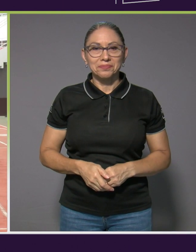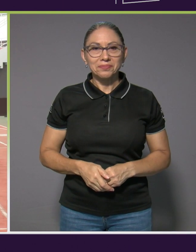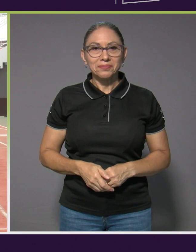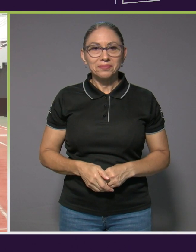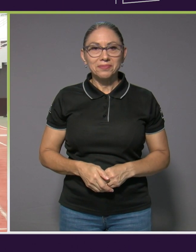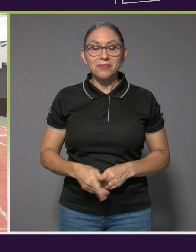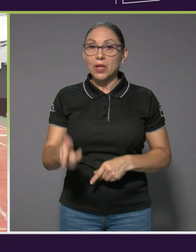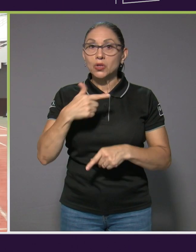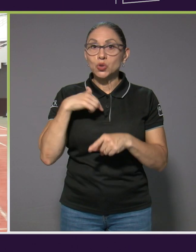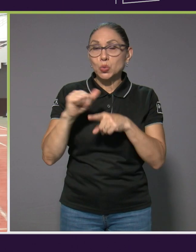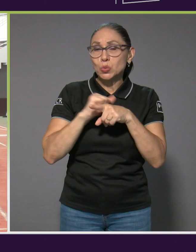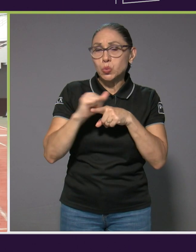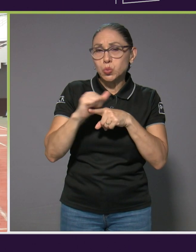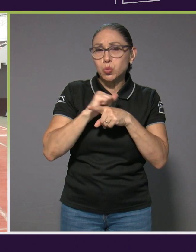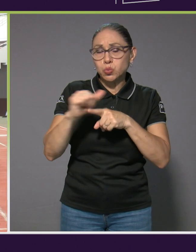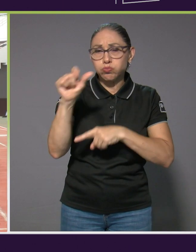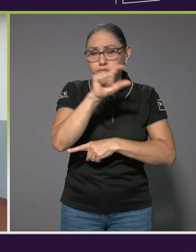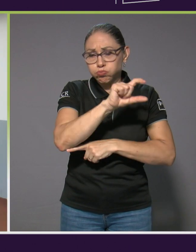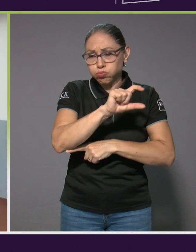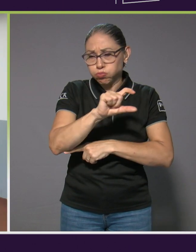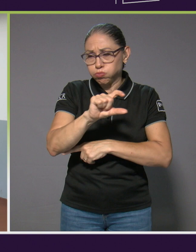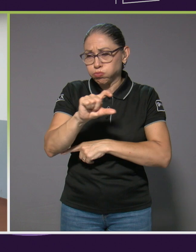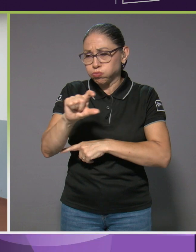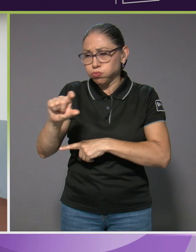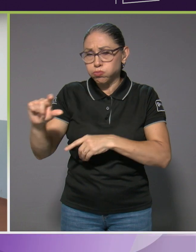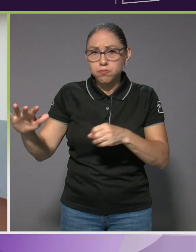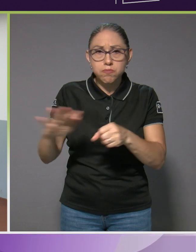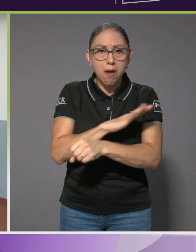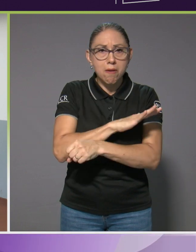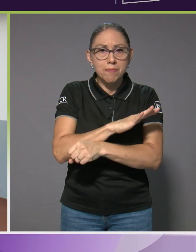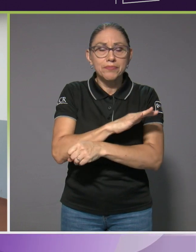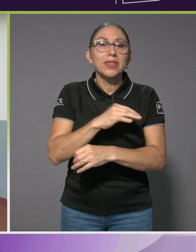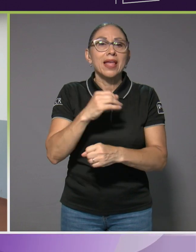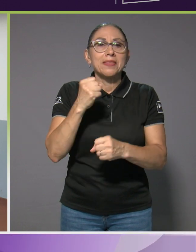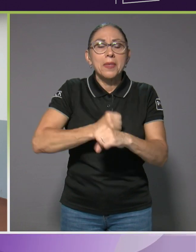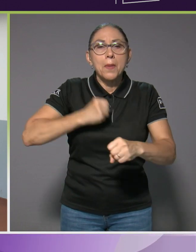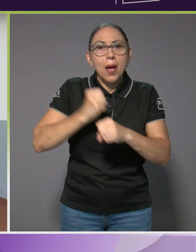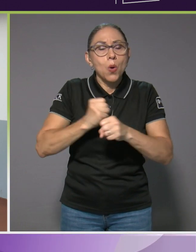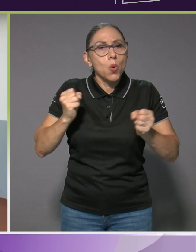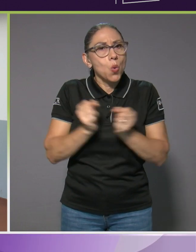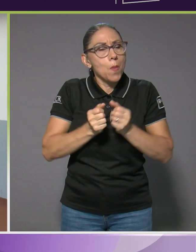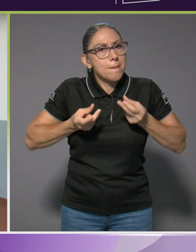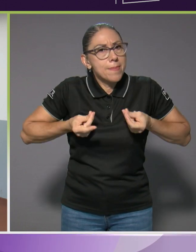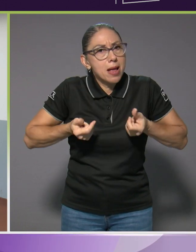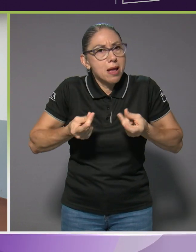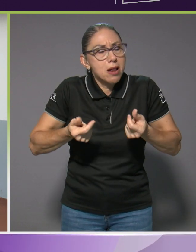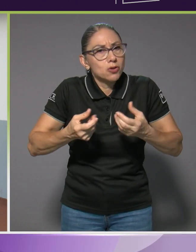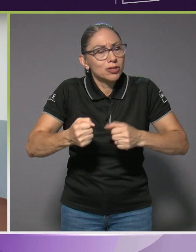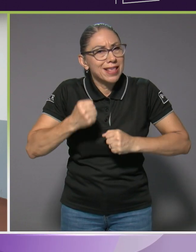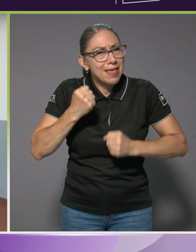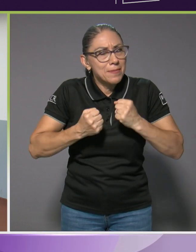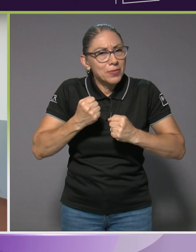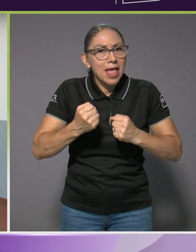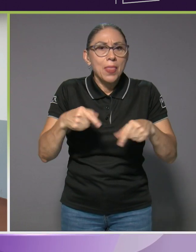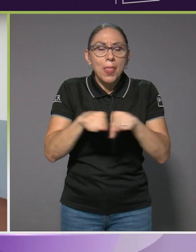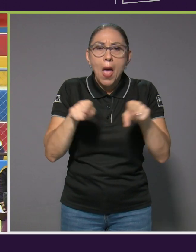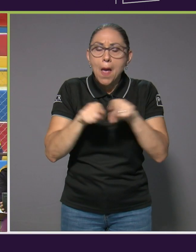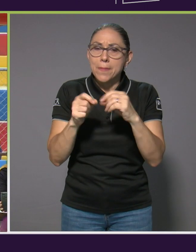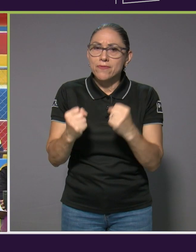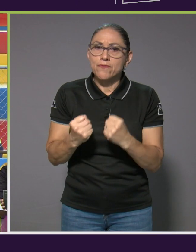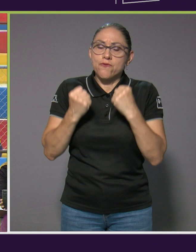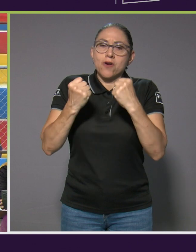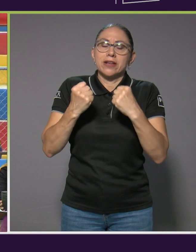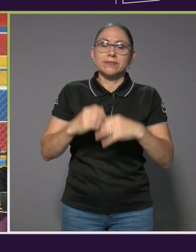Yo entreno toda la semana, trabajo lo que es velocidad a veces, trabajo de fuerza.